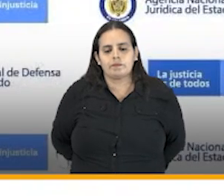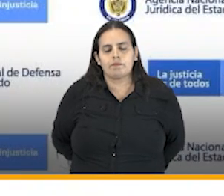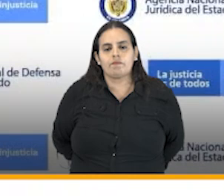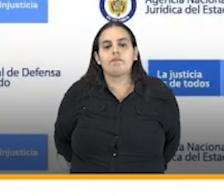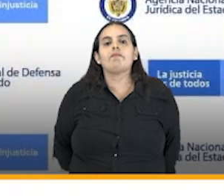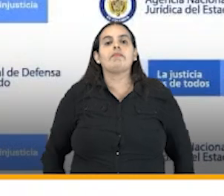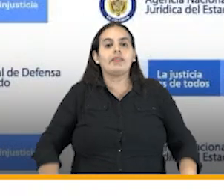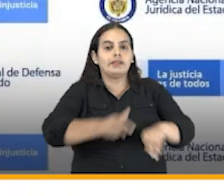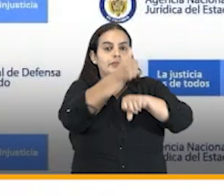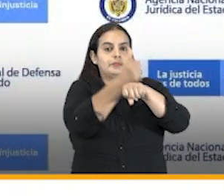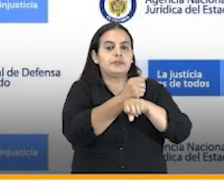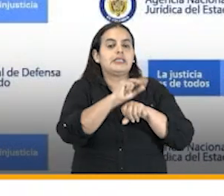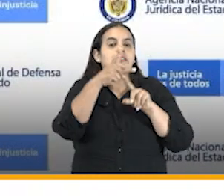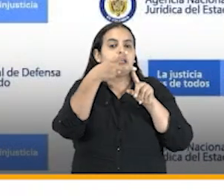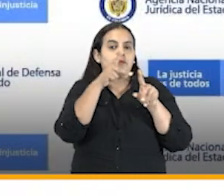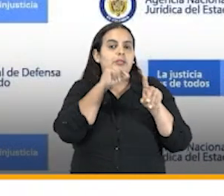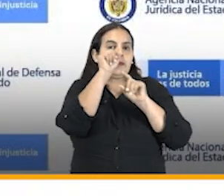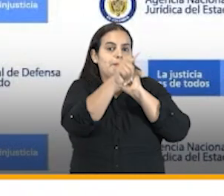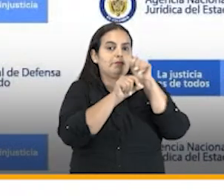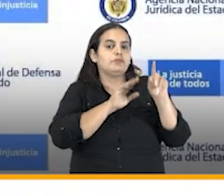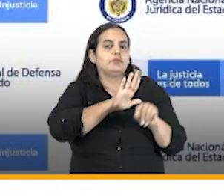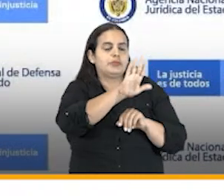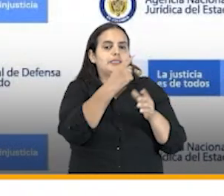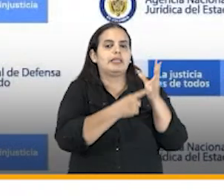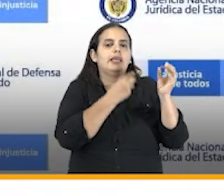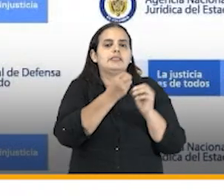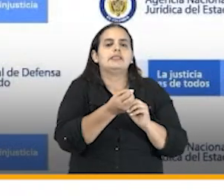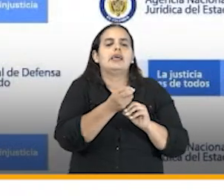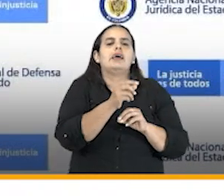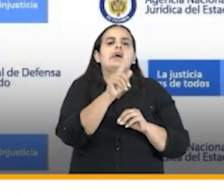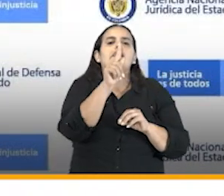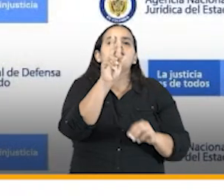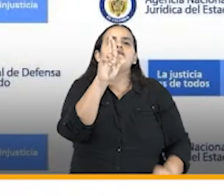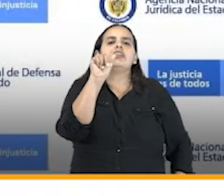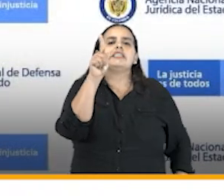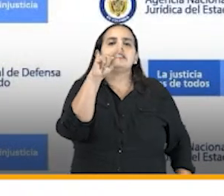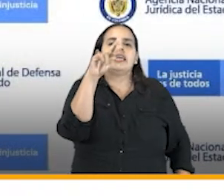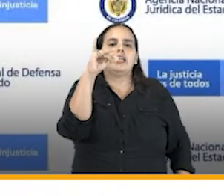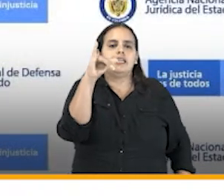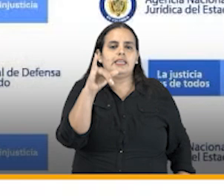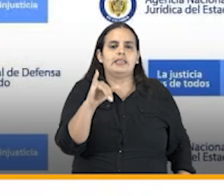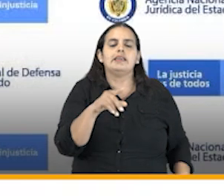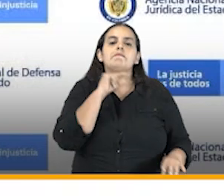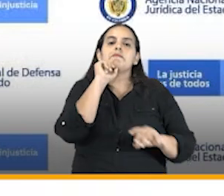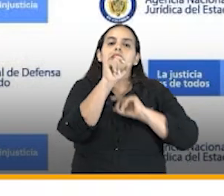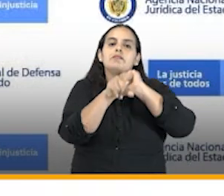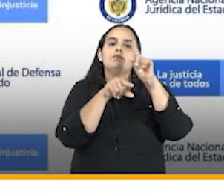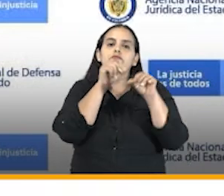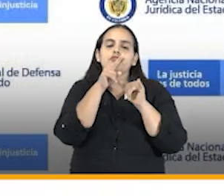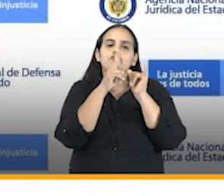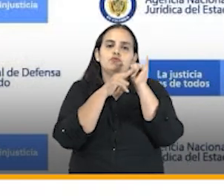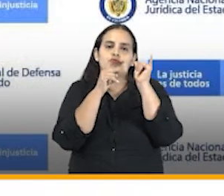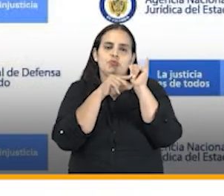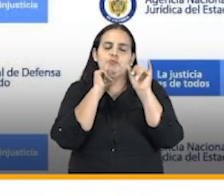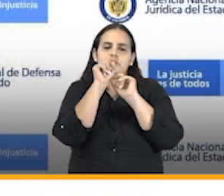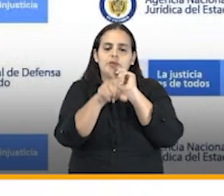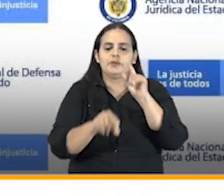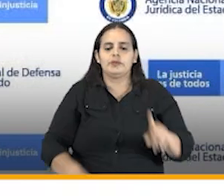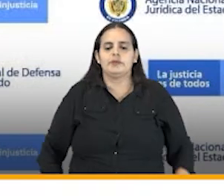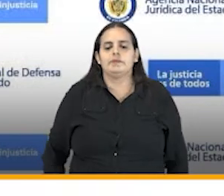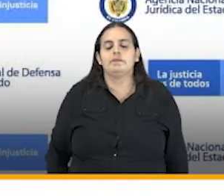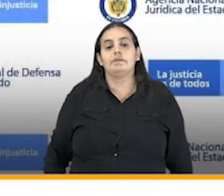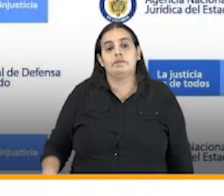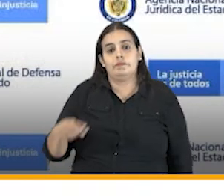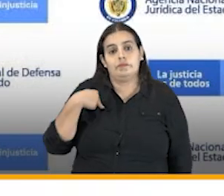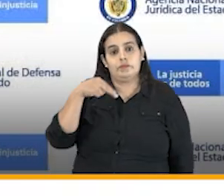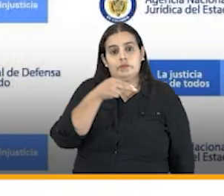director tenemos una segunda pregunta para usted que nos hace frasea Ricardona López a través de nuestro canal de YouTube estamos